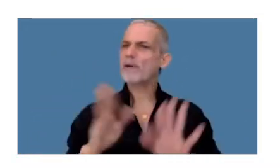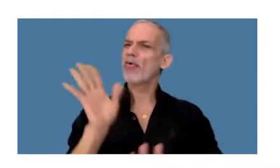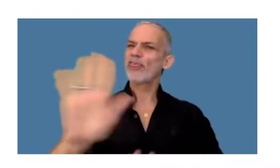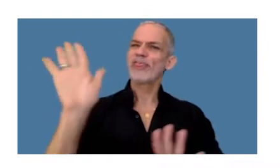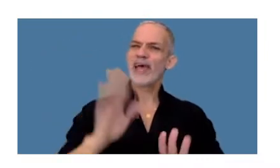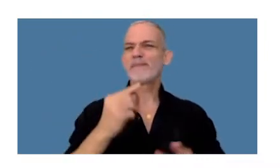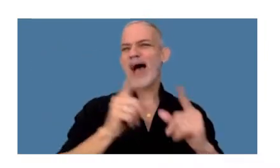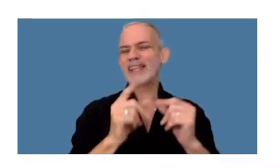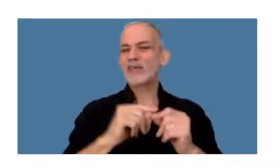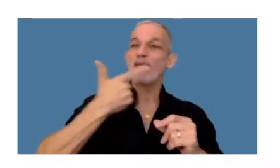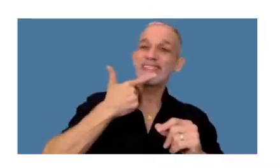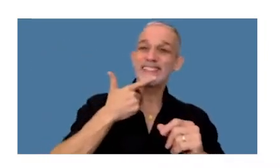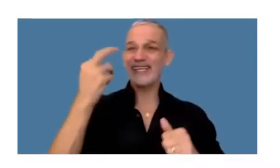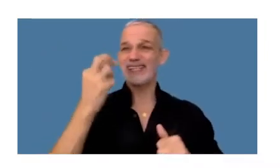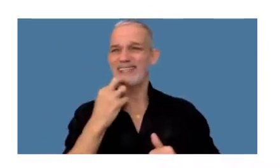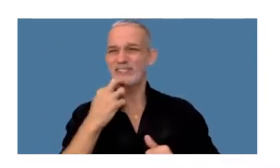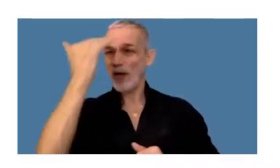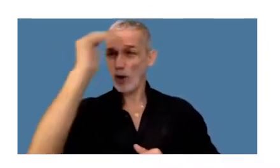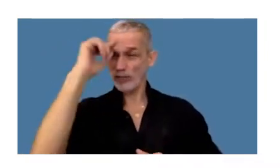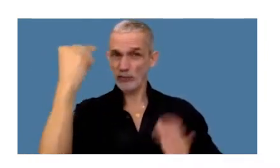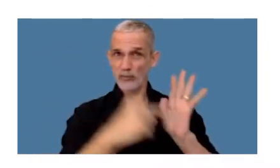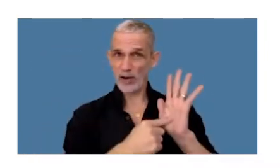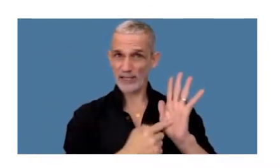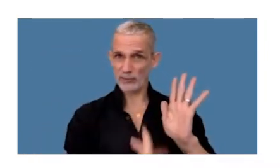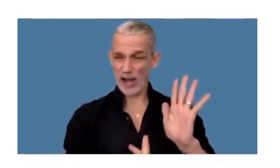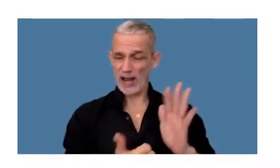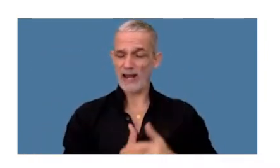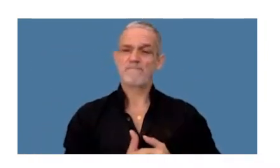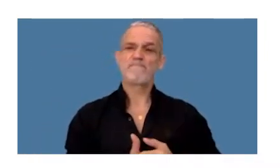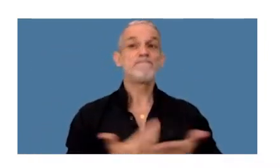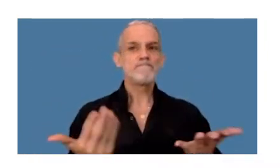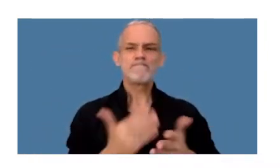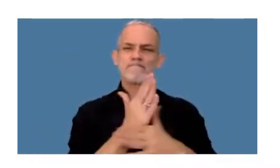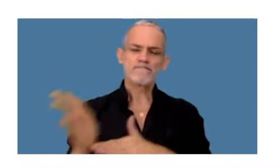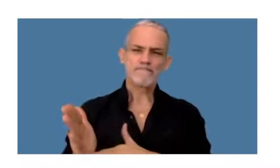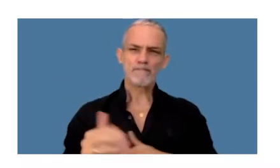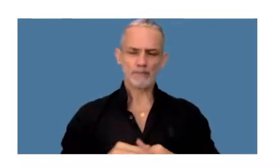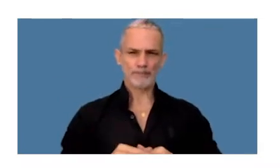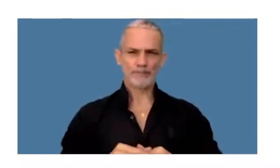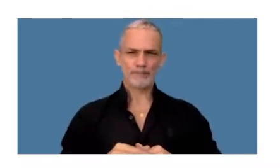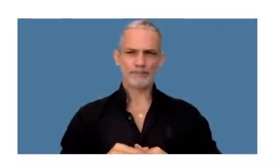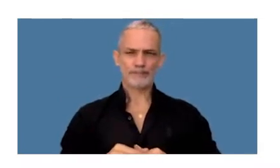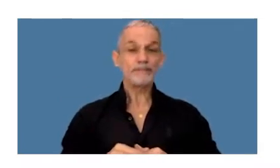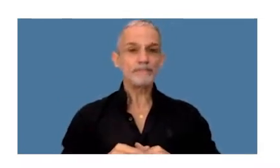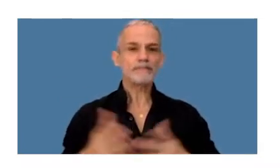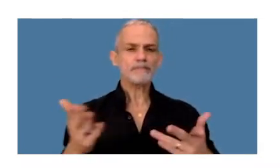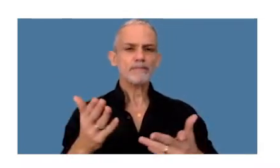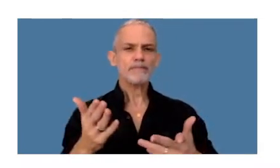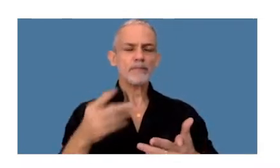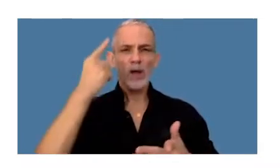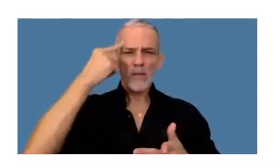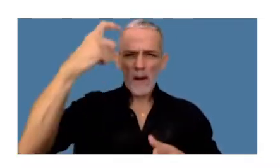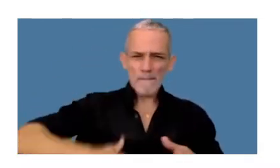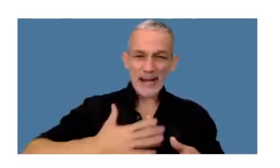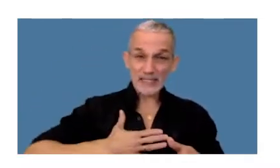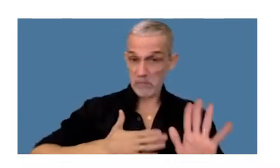de acuerdo a los artículos 17 y 19 de la constitución nacional por otro lado en cabeza de una persona